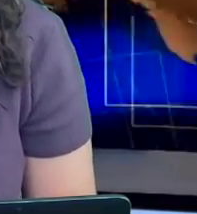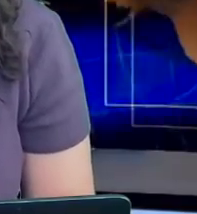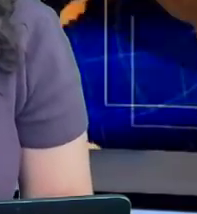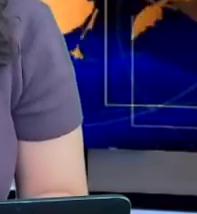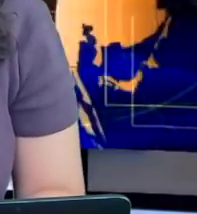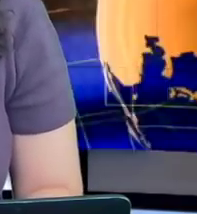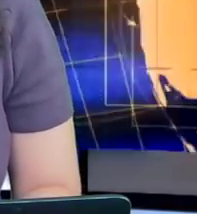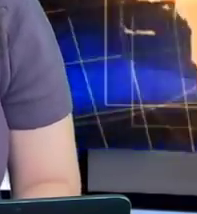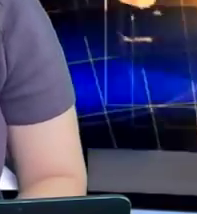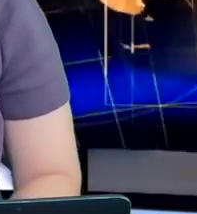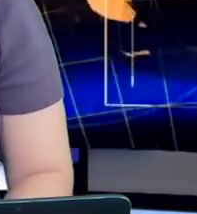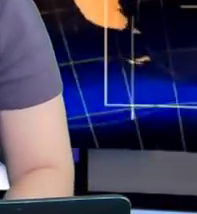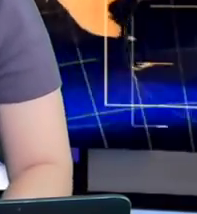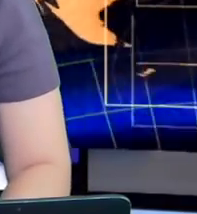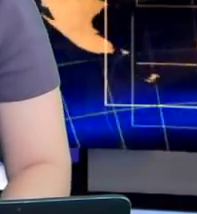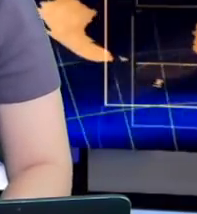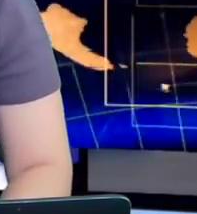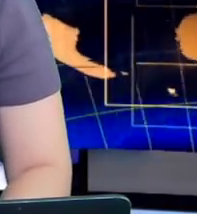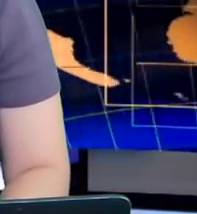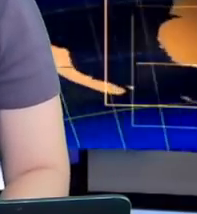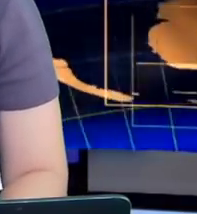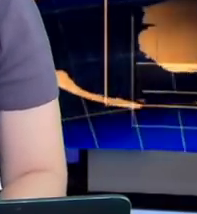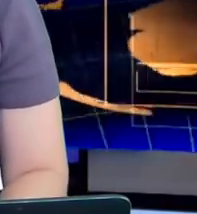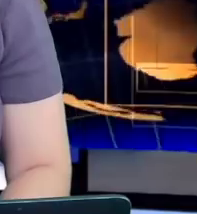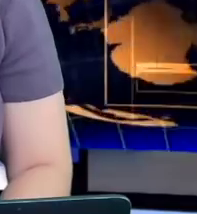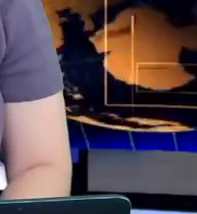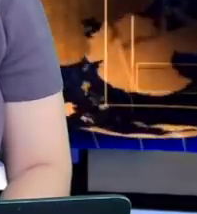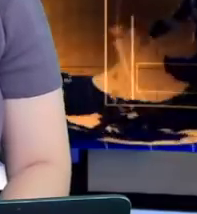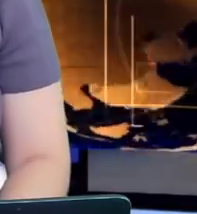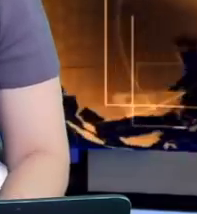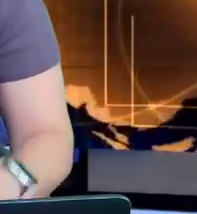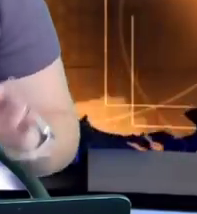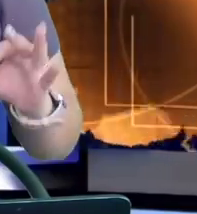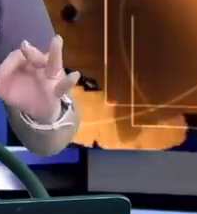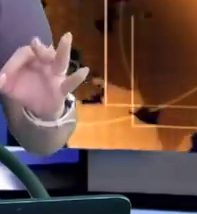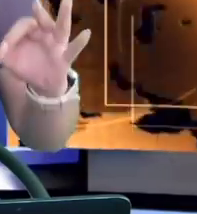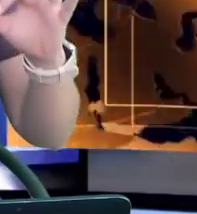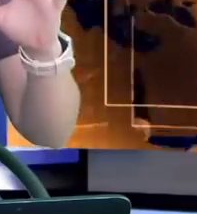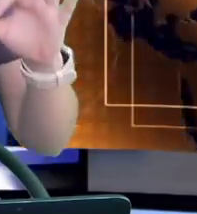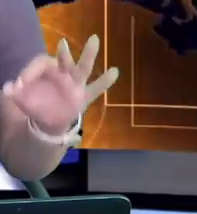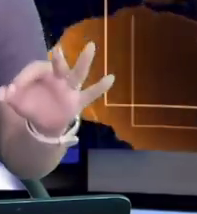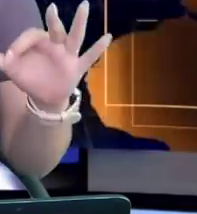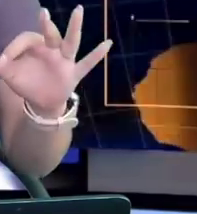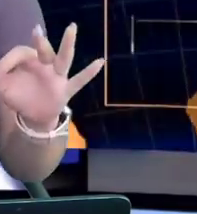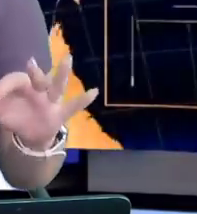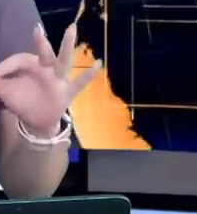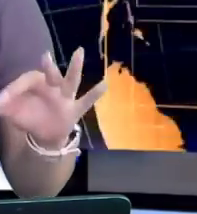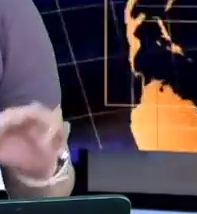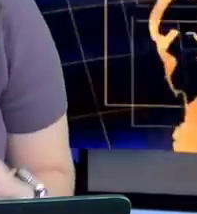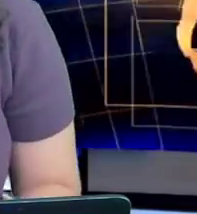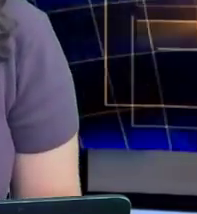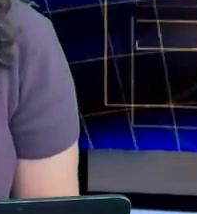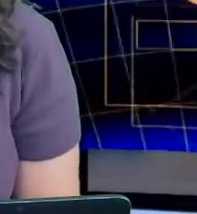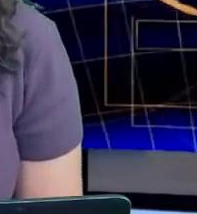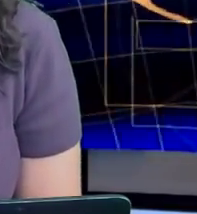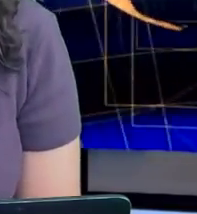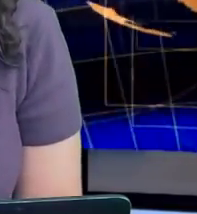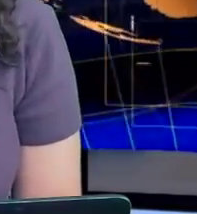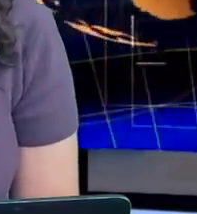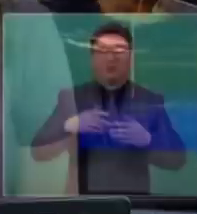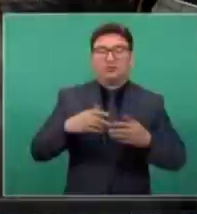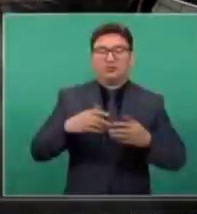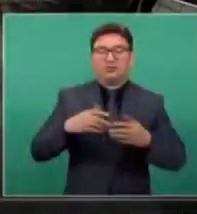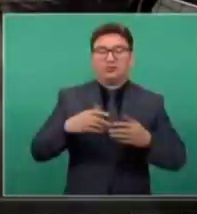que les platico. Está dejando más que bien congelados a estos